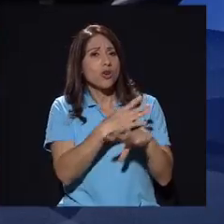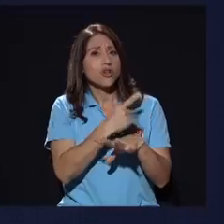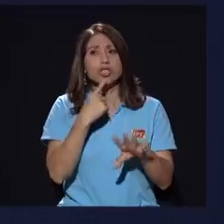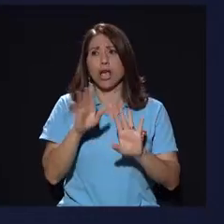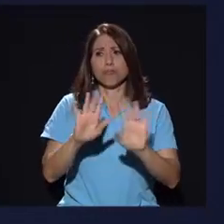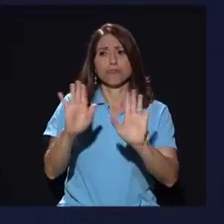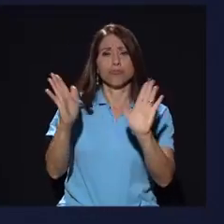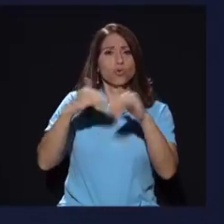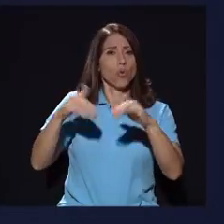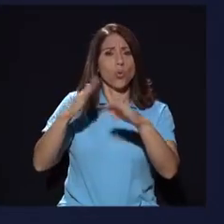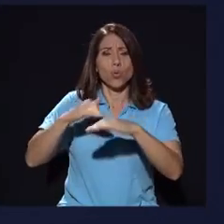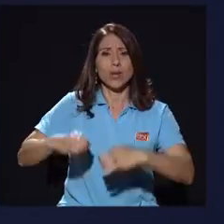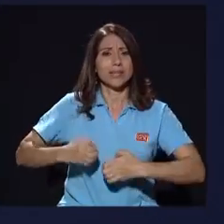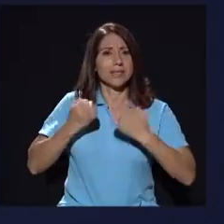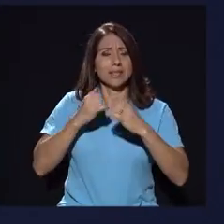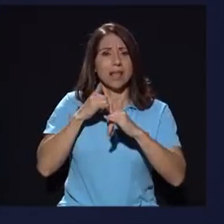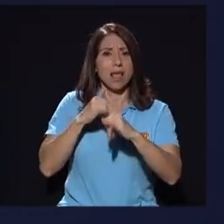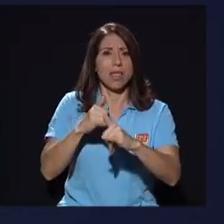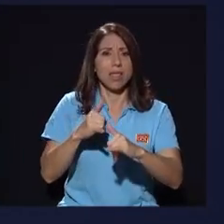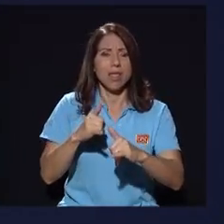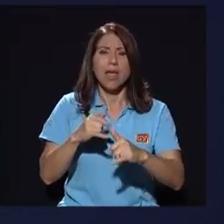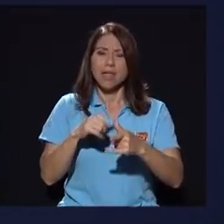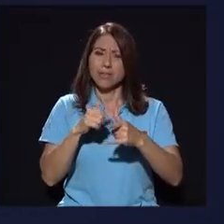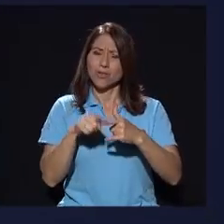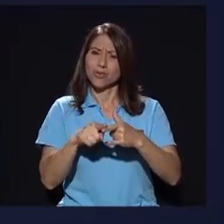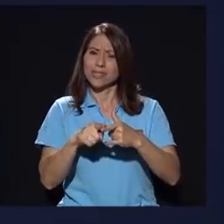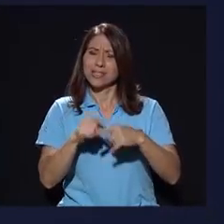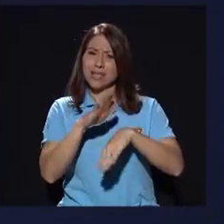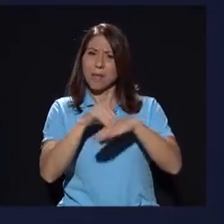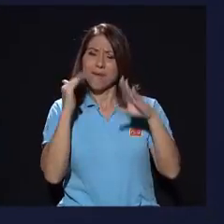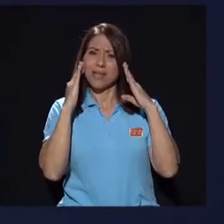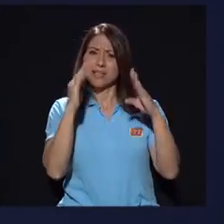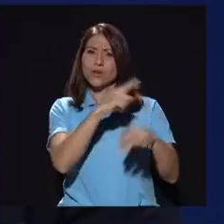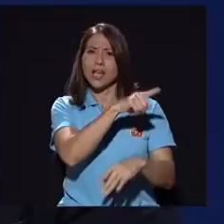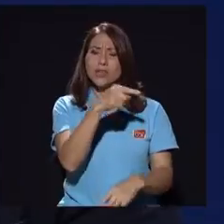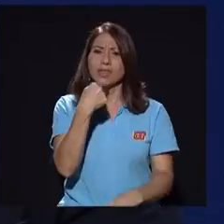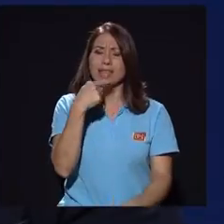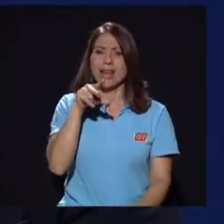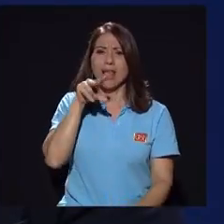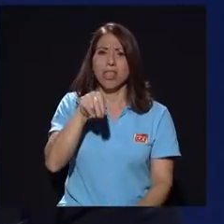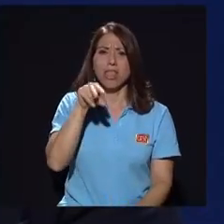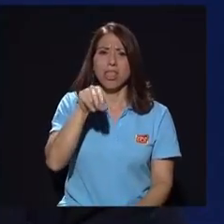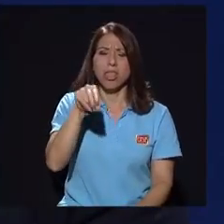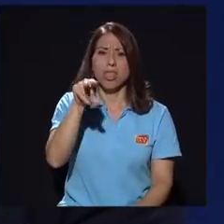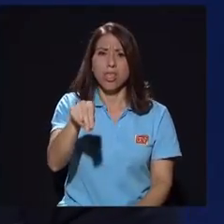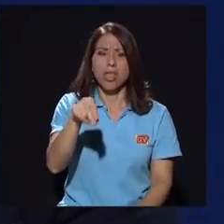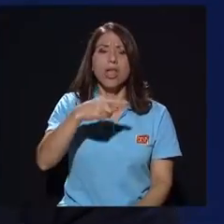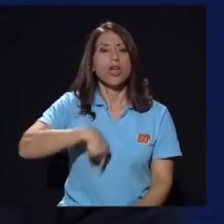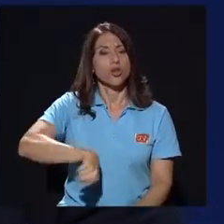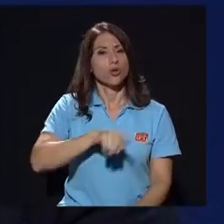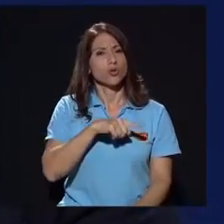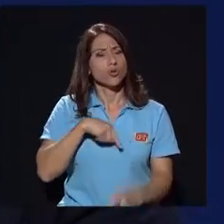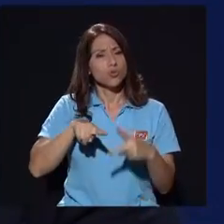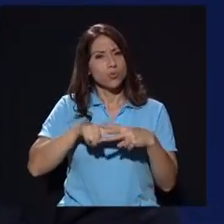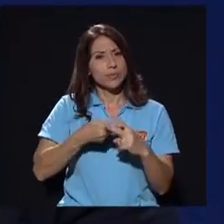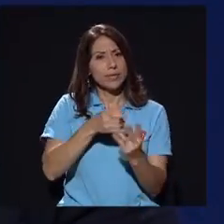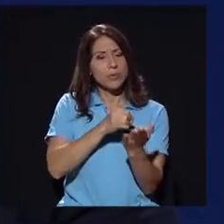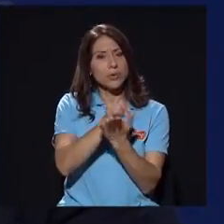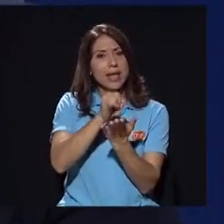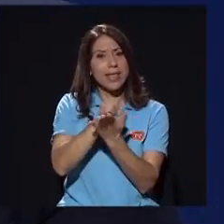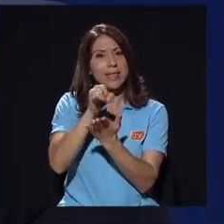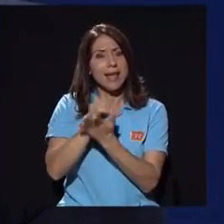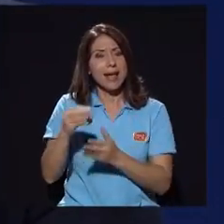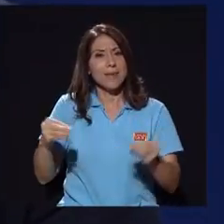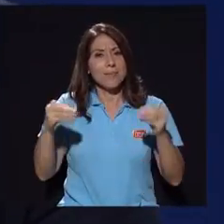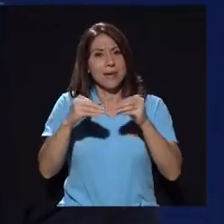existen. Y era muy llamativo esa negativa por parte de ellos. Y es ahí donde nosotros comenzamos a indagar